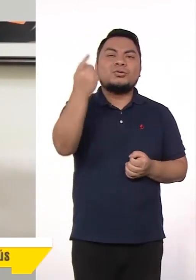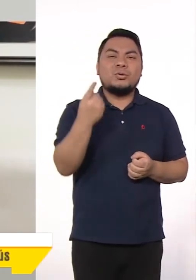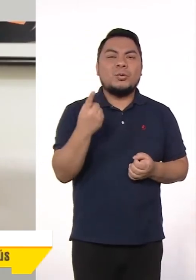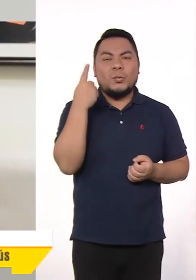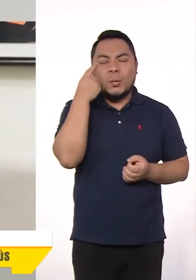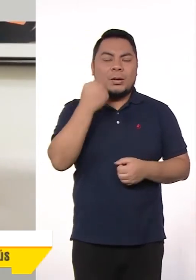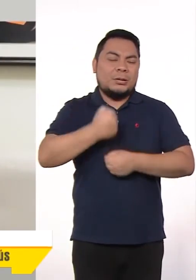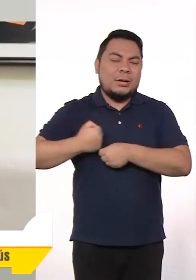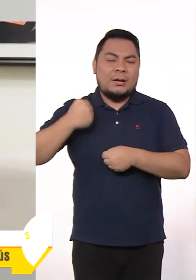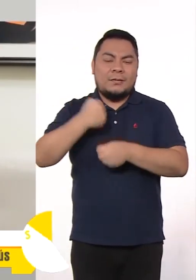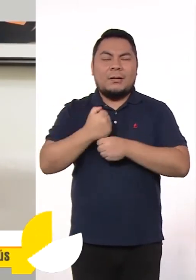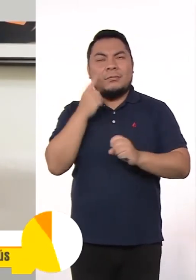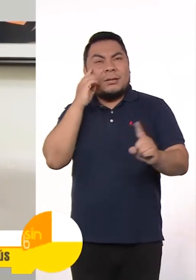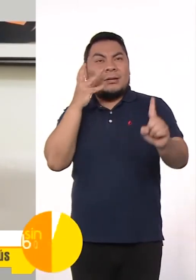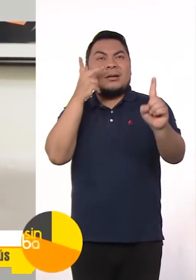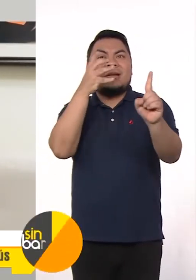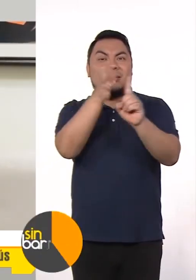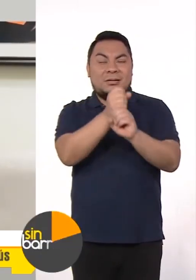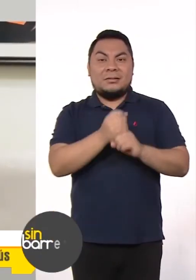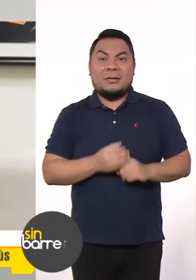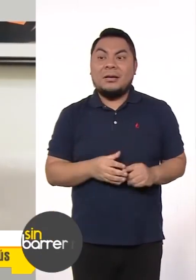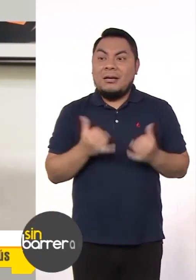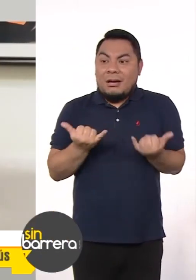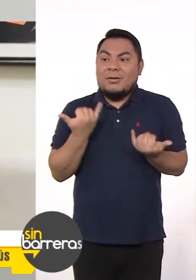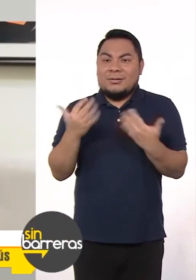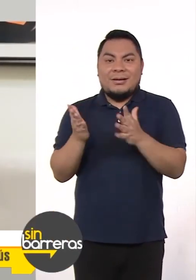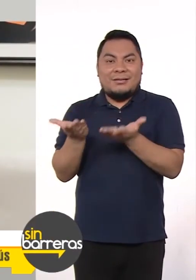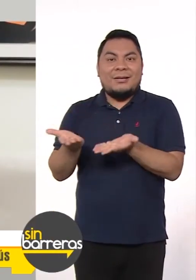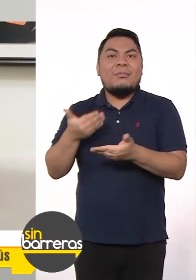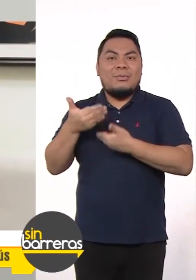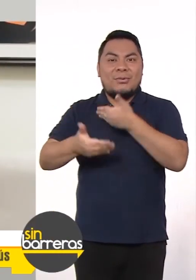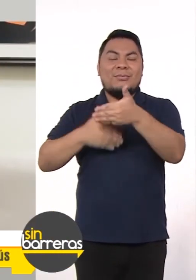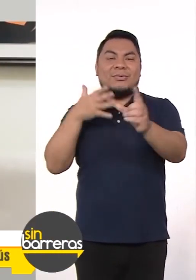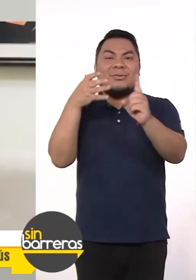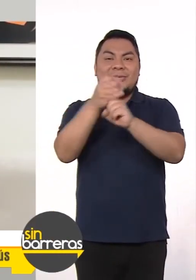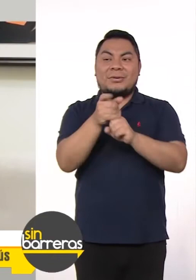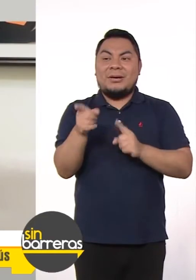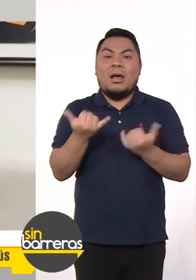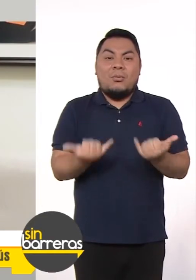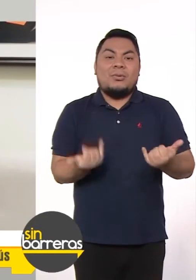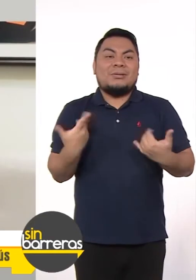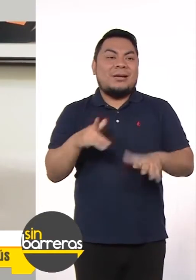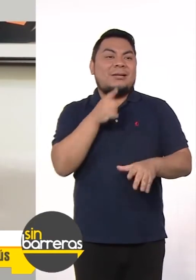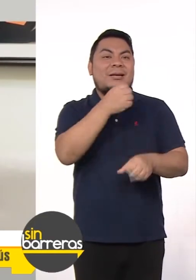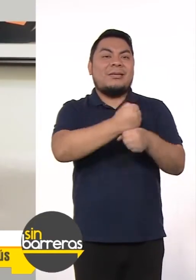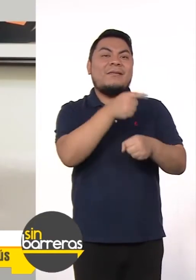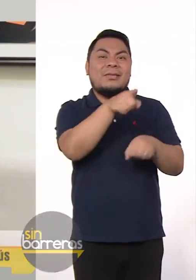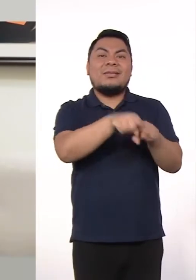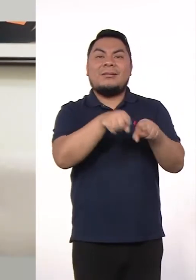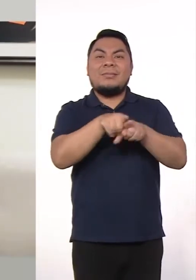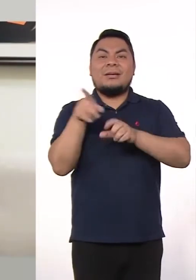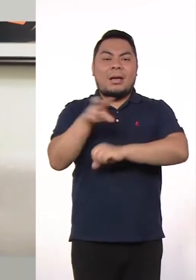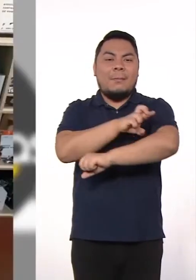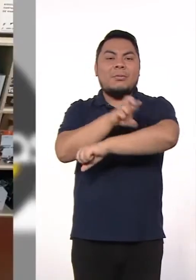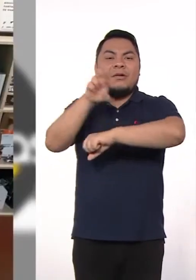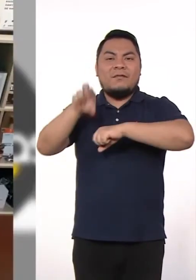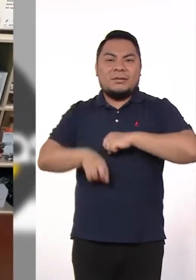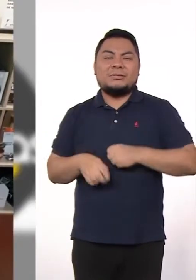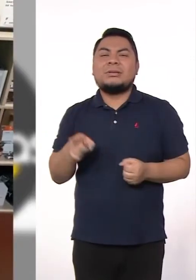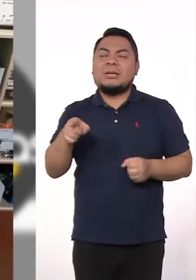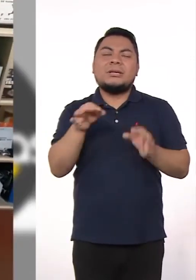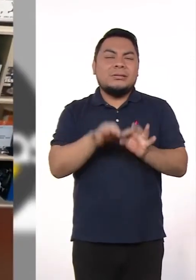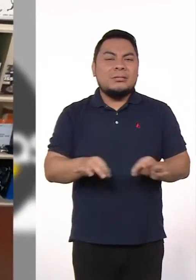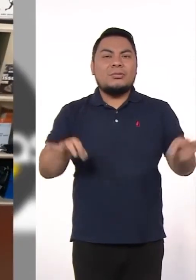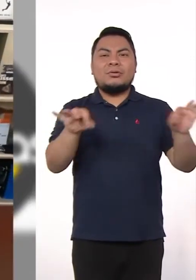dará de repente un mejor horizonte en tu vida. Ahora que eres profesional es importante que